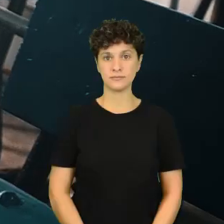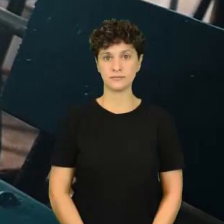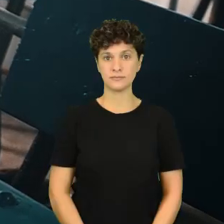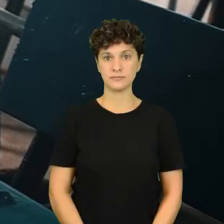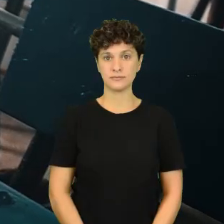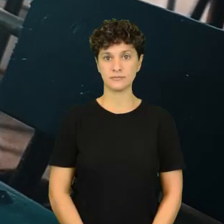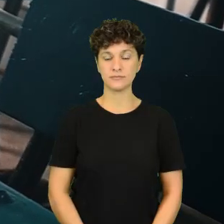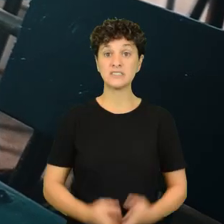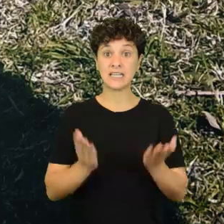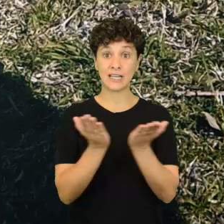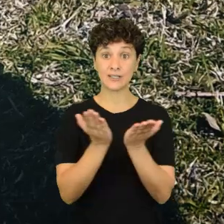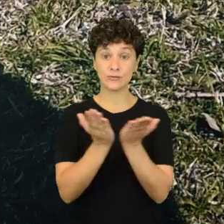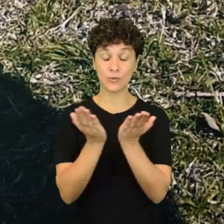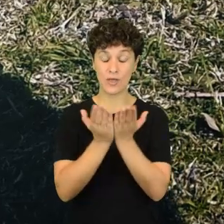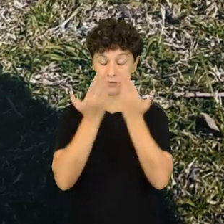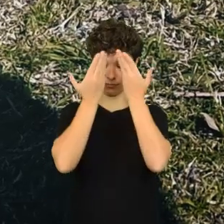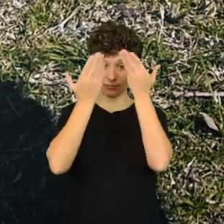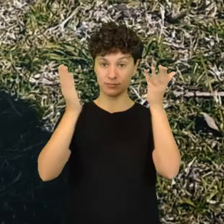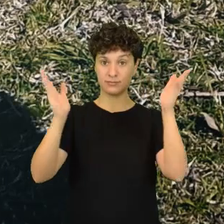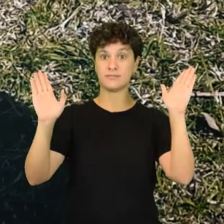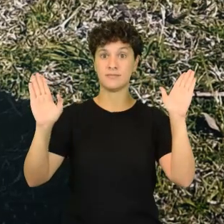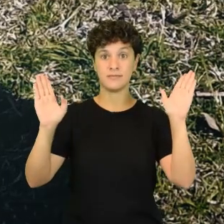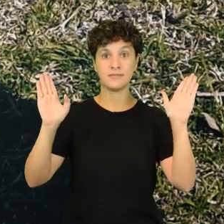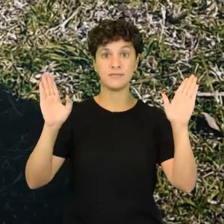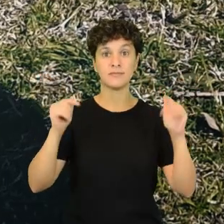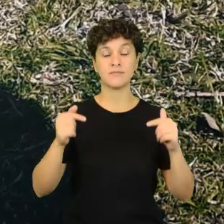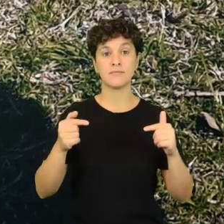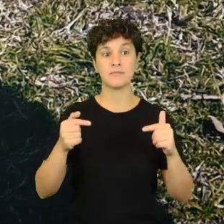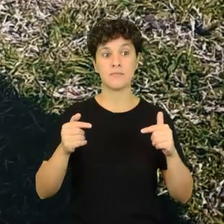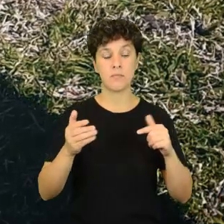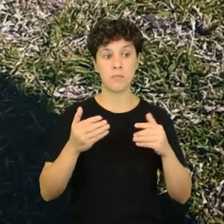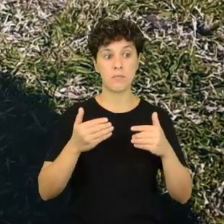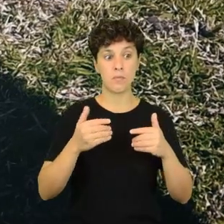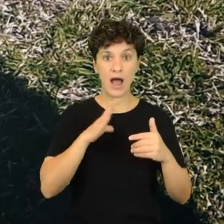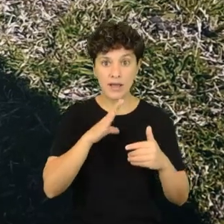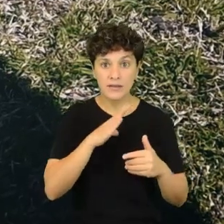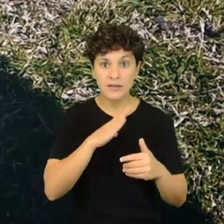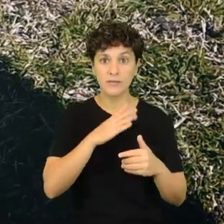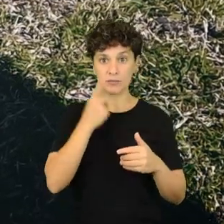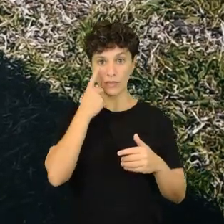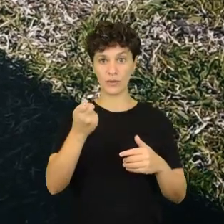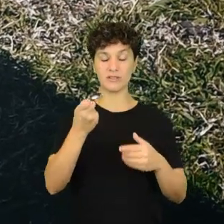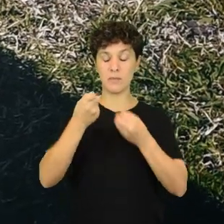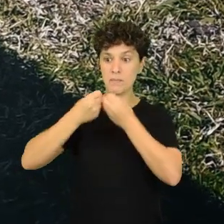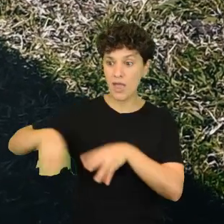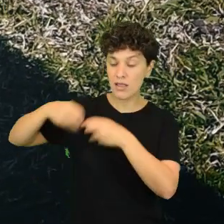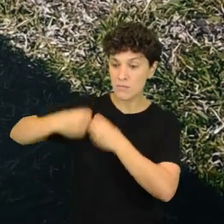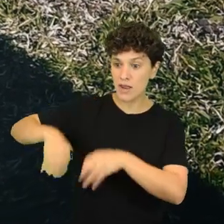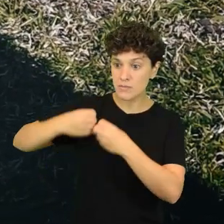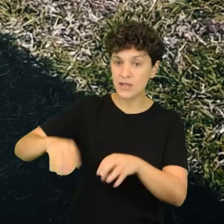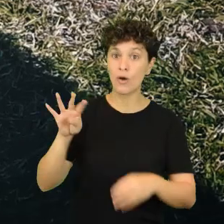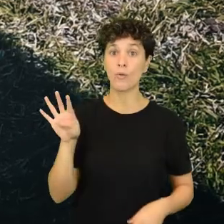Empecé a estudiar y como que se abrió muchas cosas, el estudio me mostró de tantas cosas que me perdí,